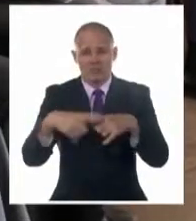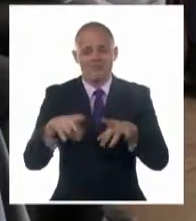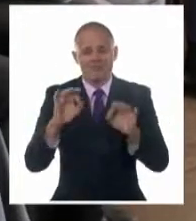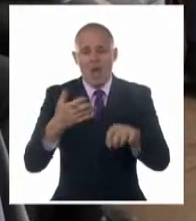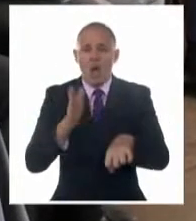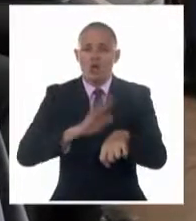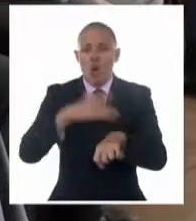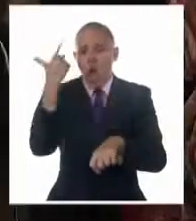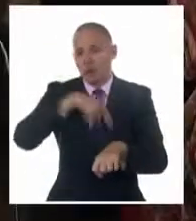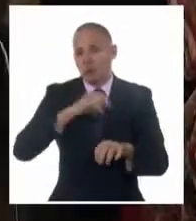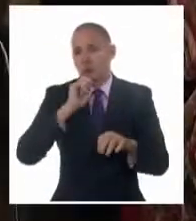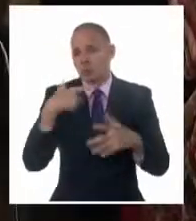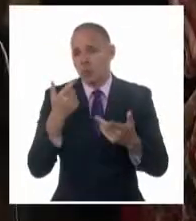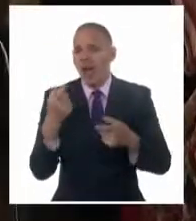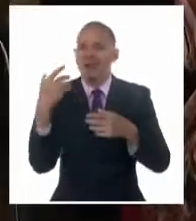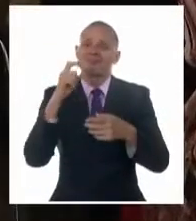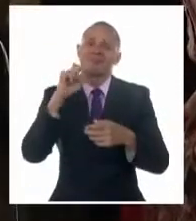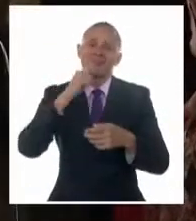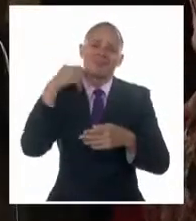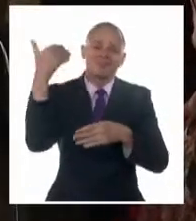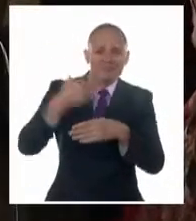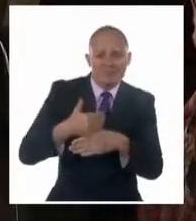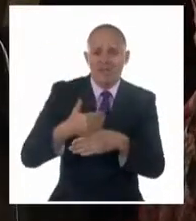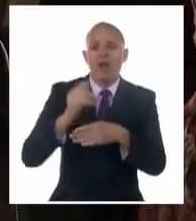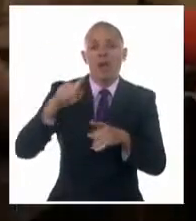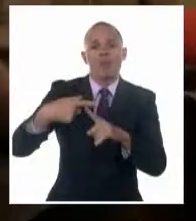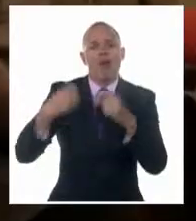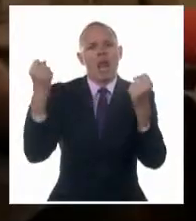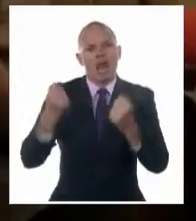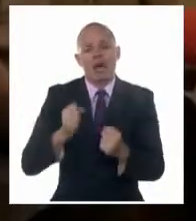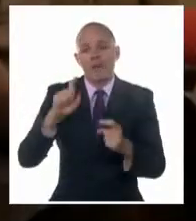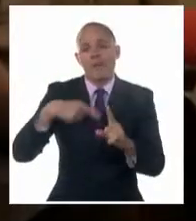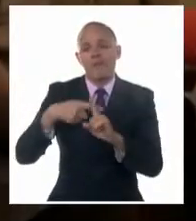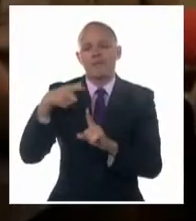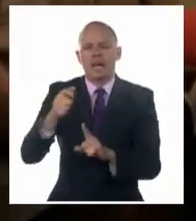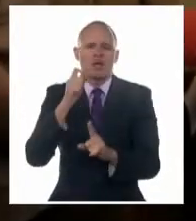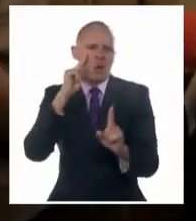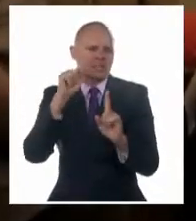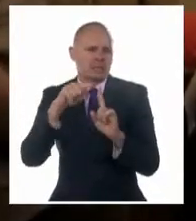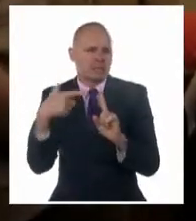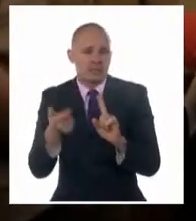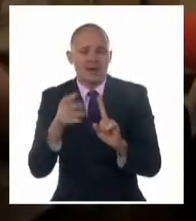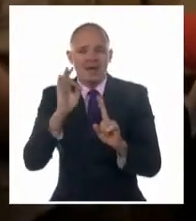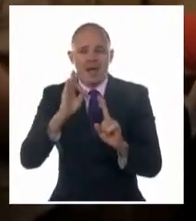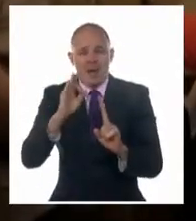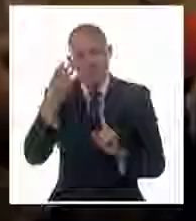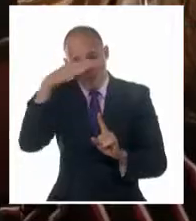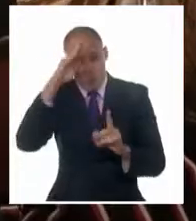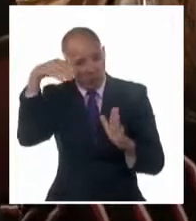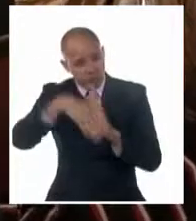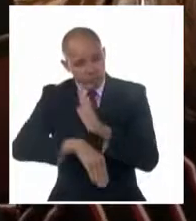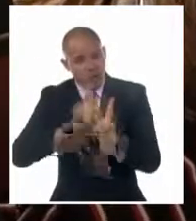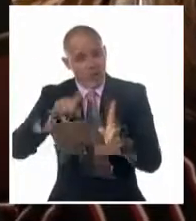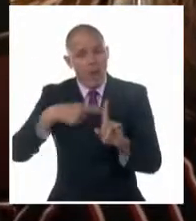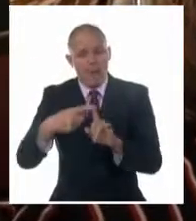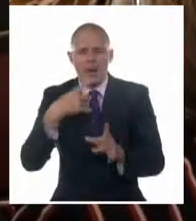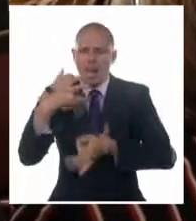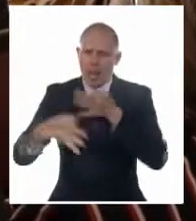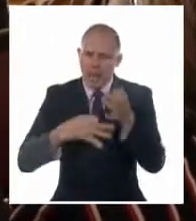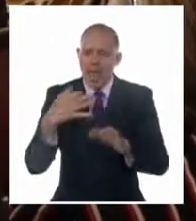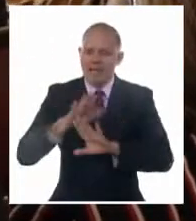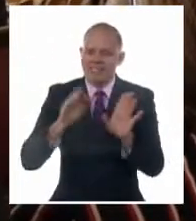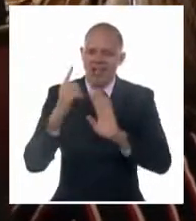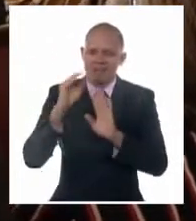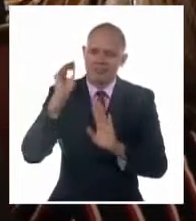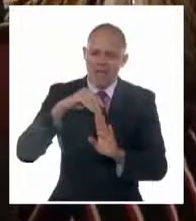fundamentalmente del bloqueo recrudecido que intenta asfixiar a la mayor de las antillas al tiempo que repasó las medidas adoptadas